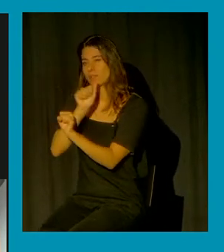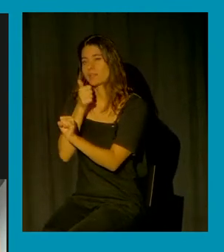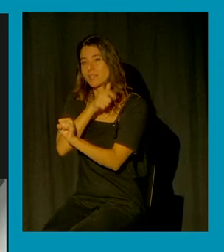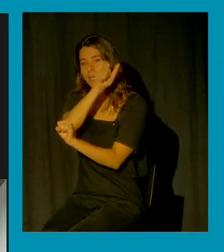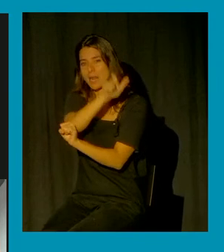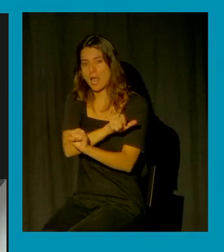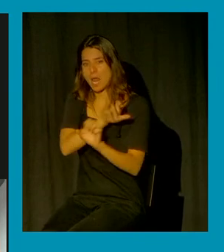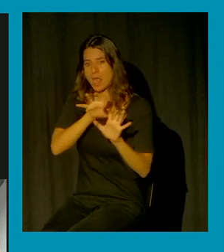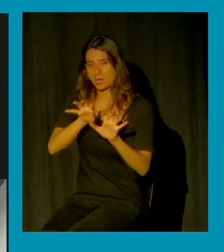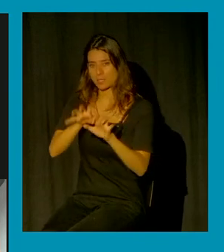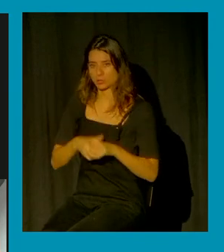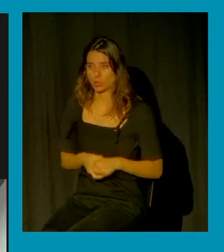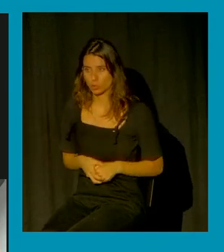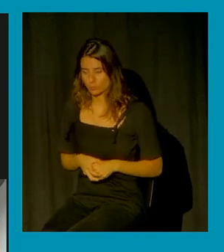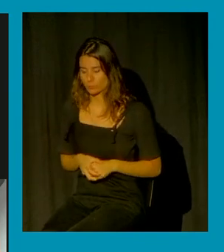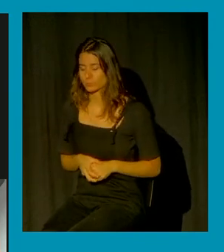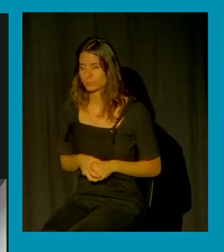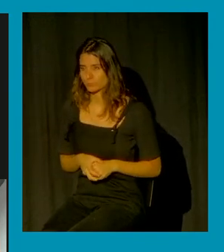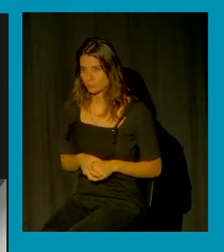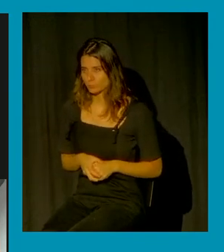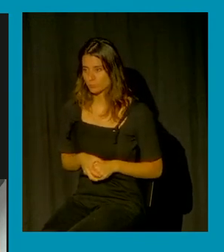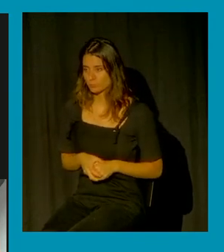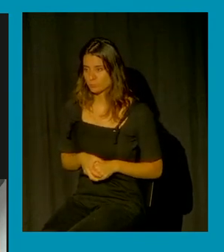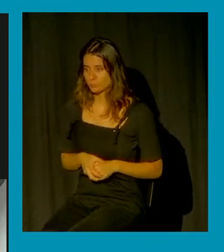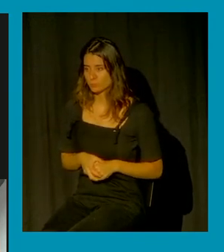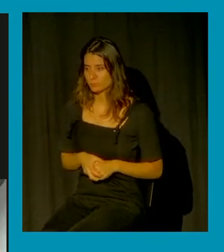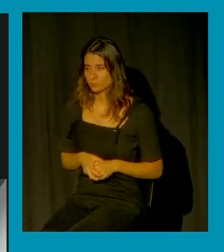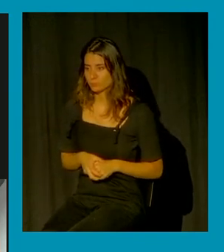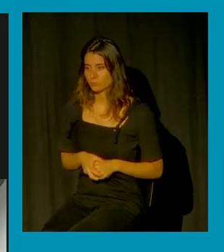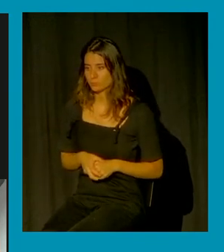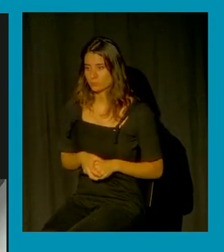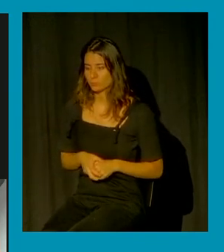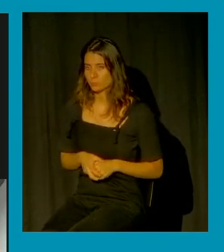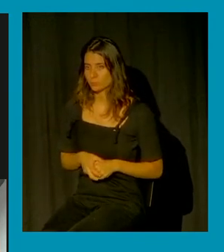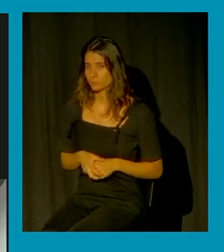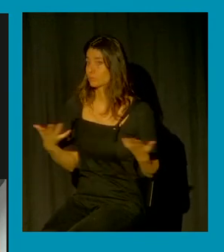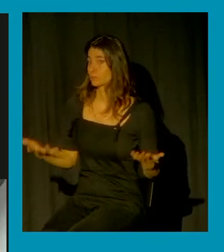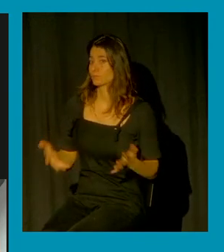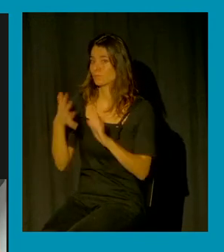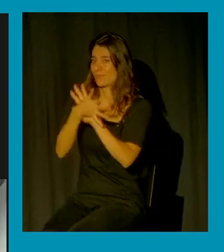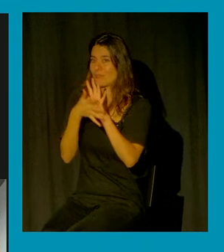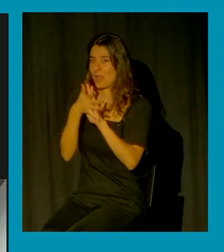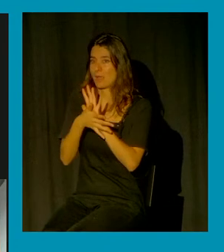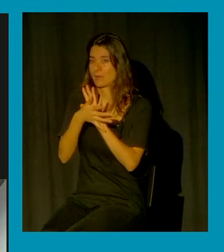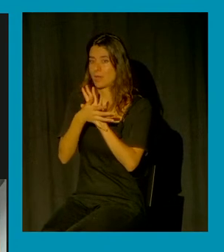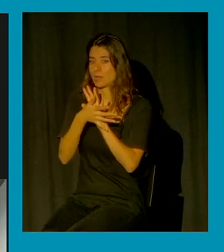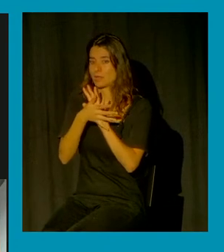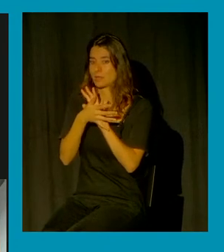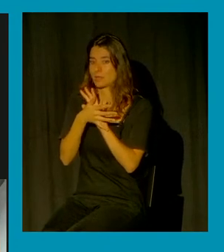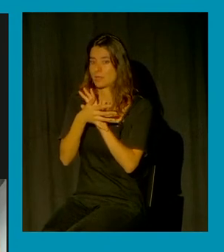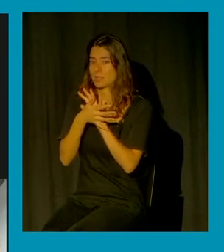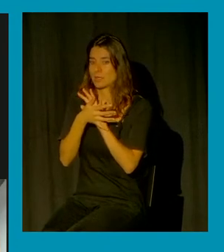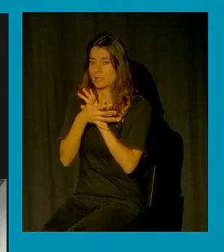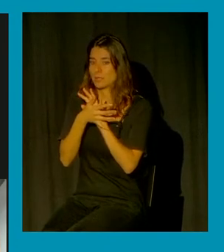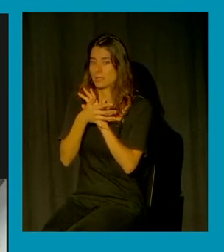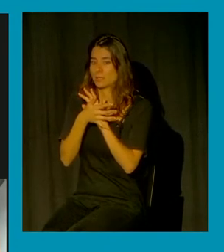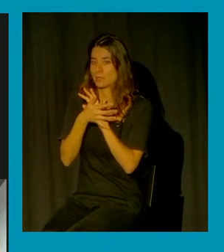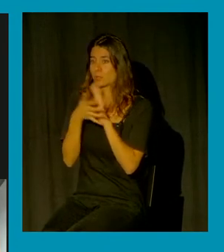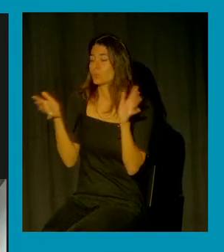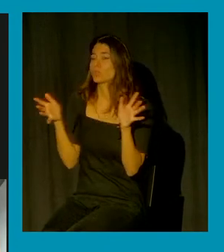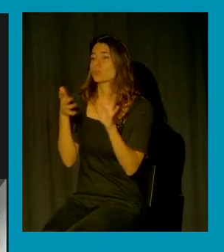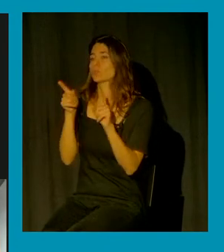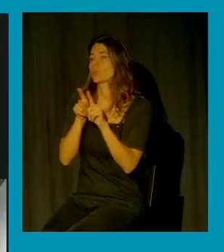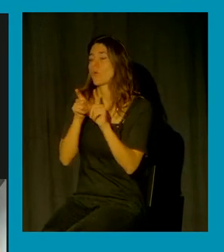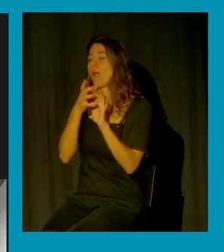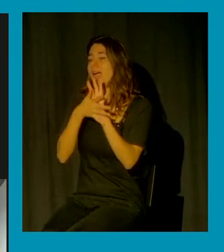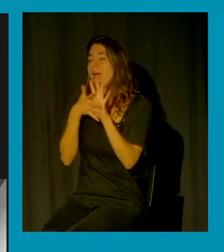proceso como antes y después a hablar de los hombres a hablar de los agresores sexuales como que se encuentran fuera de lo social